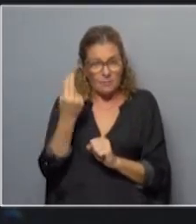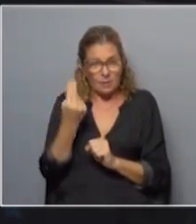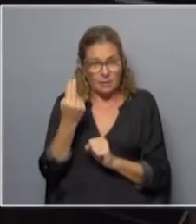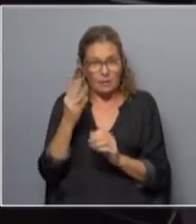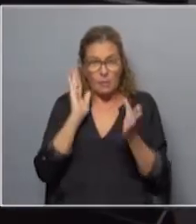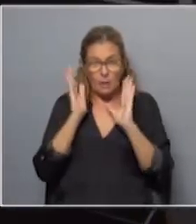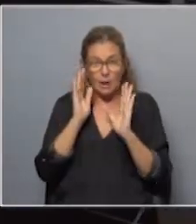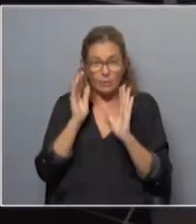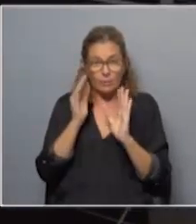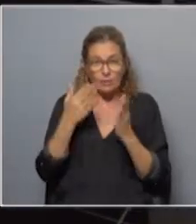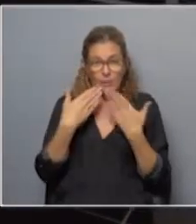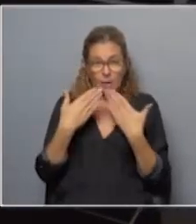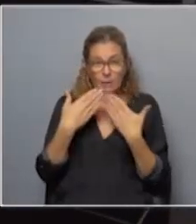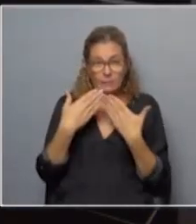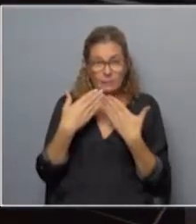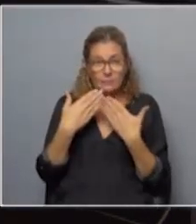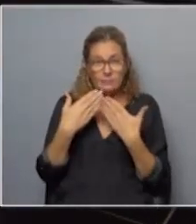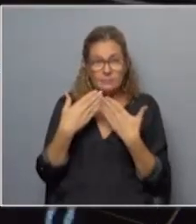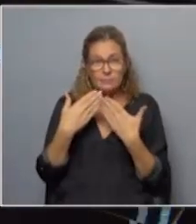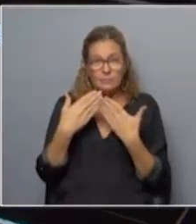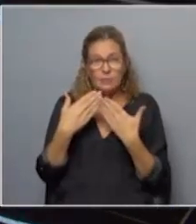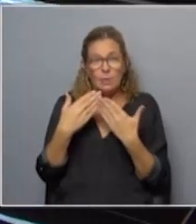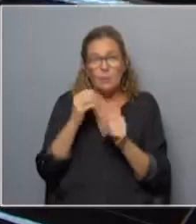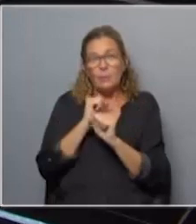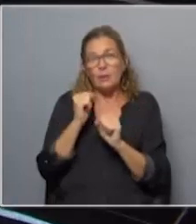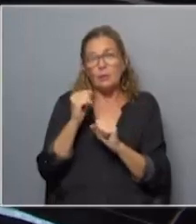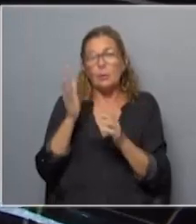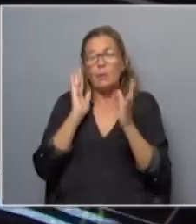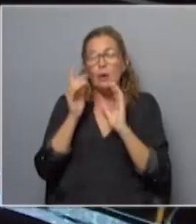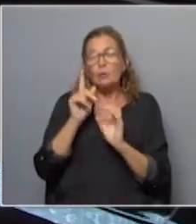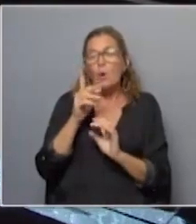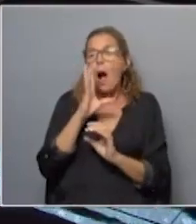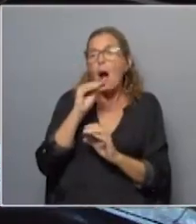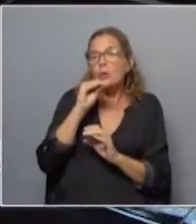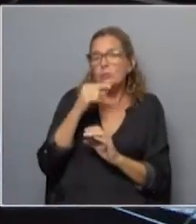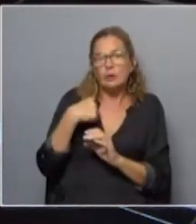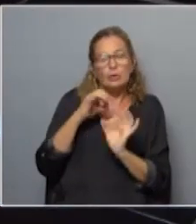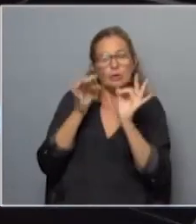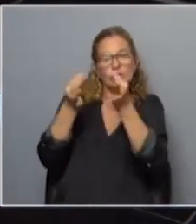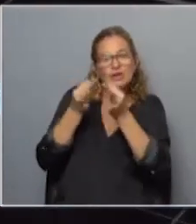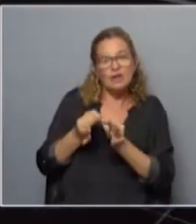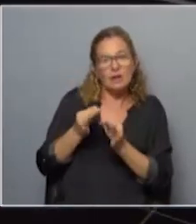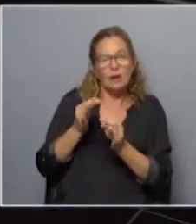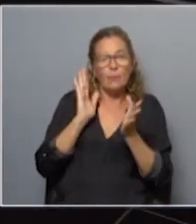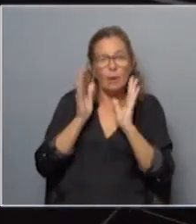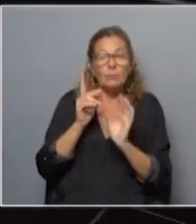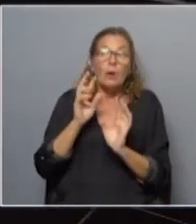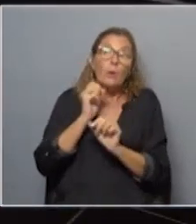hasta que él llegue, si sabe que ese es su Yo creo que el detenido podría pedir un abogado y decir que no habla hasta que él llegue. Va a tener poca suerte.